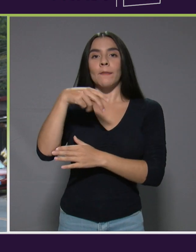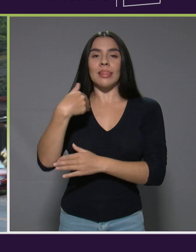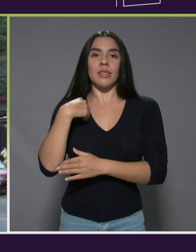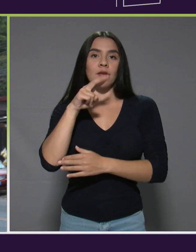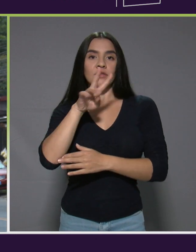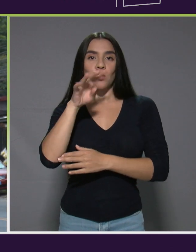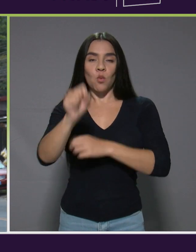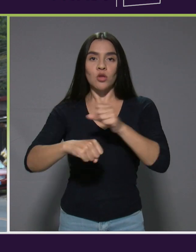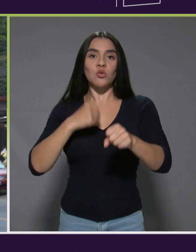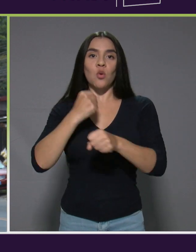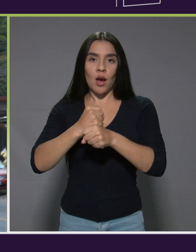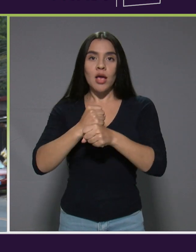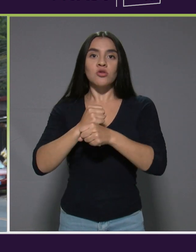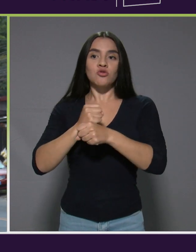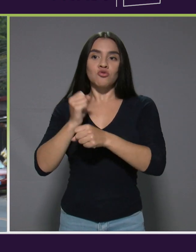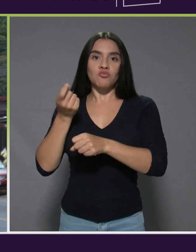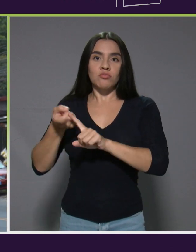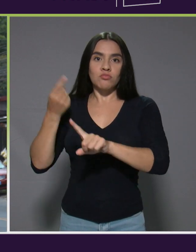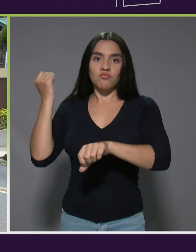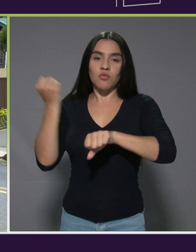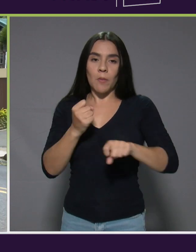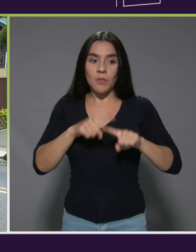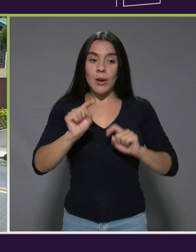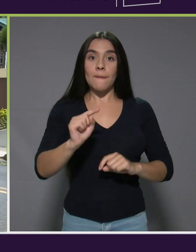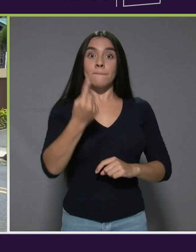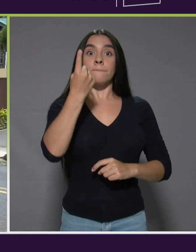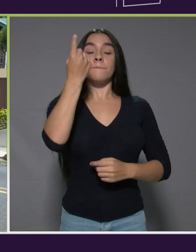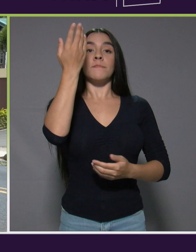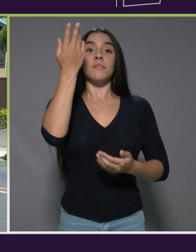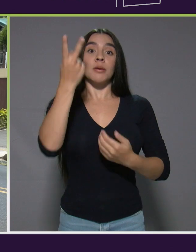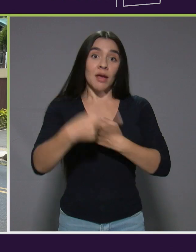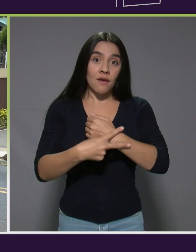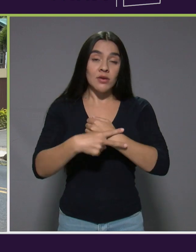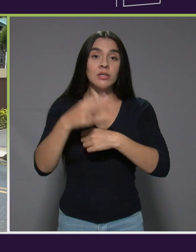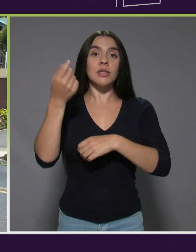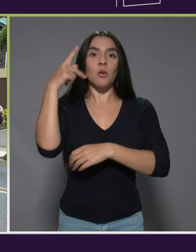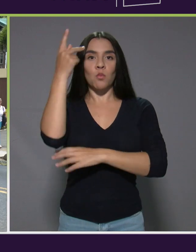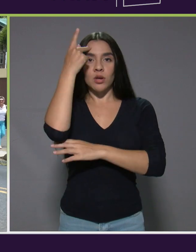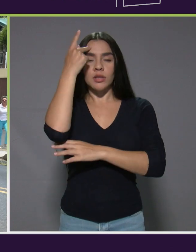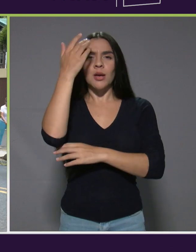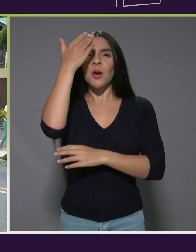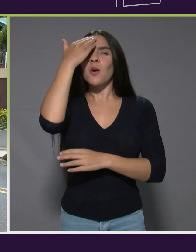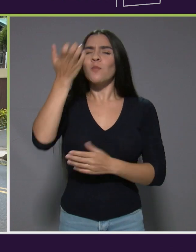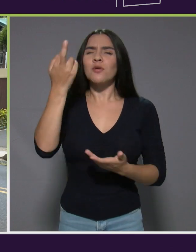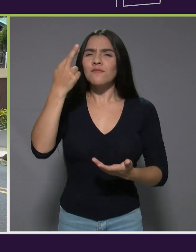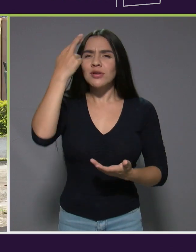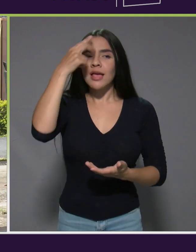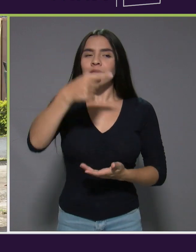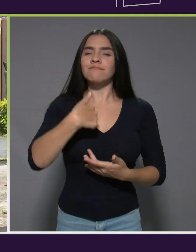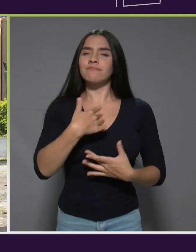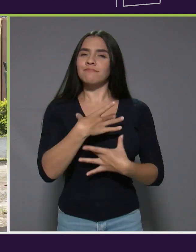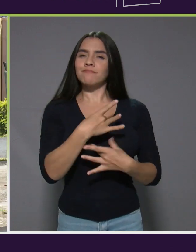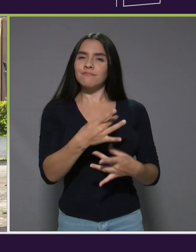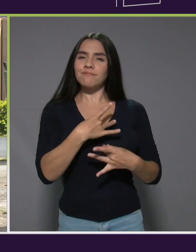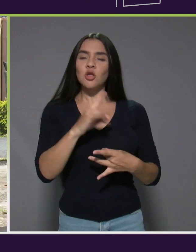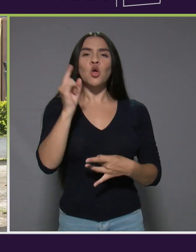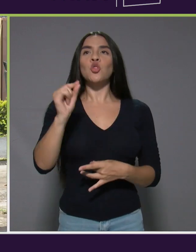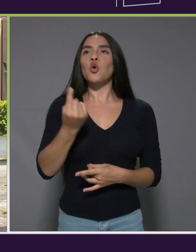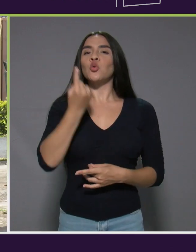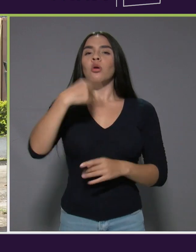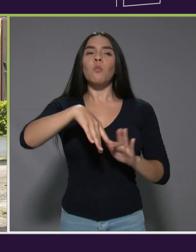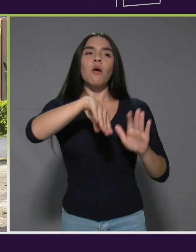años de existencia, es la primera vez que tenemos algo así, porque esta tiene algo muy interesante, no solamente es una lista